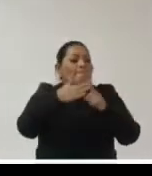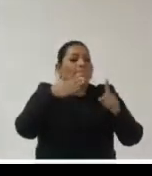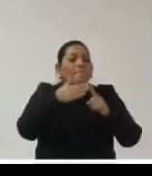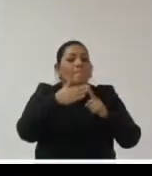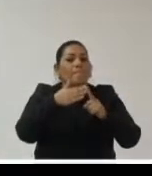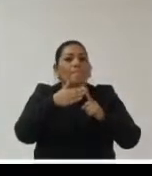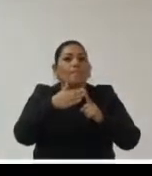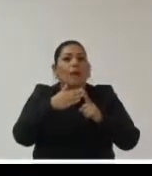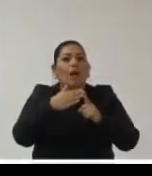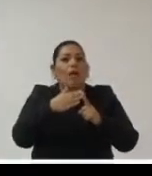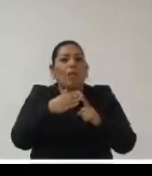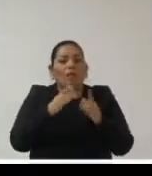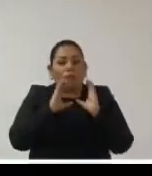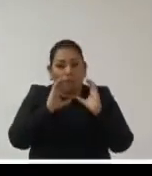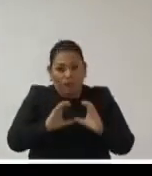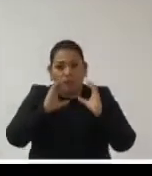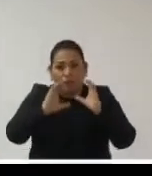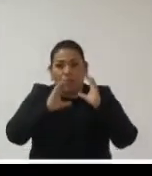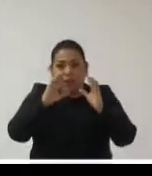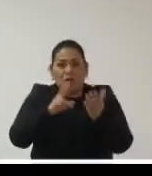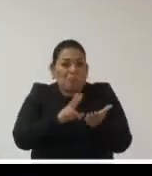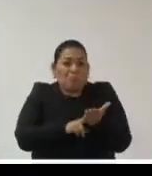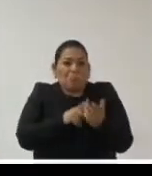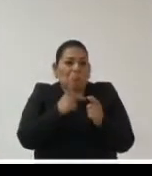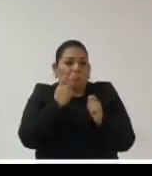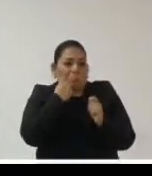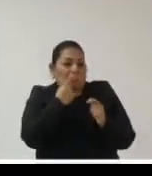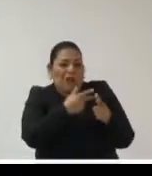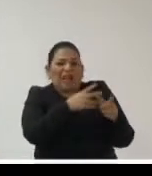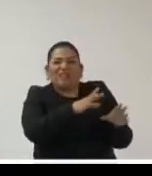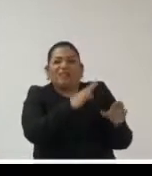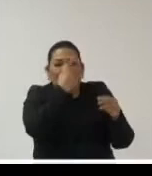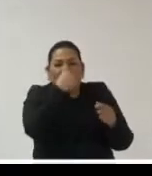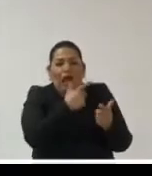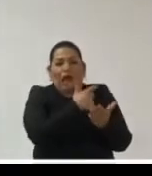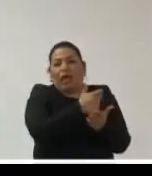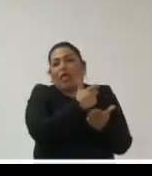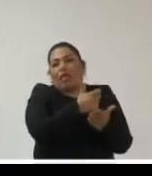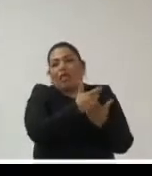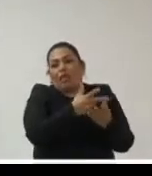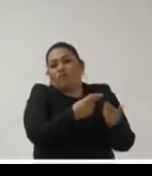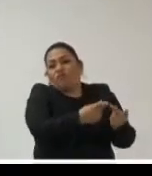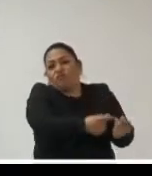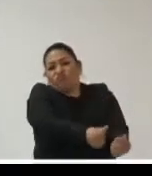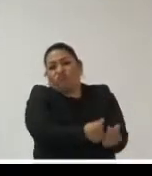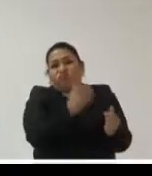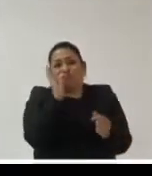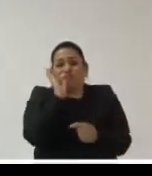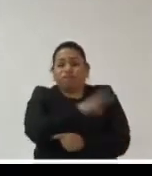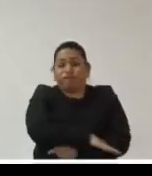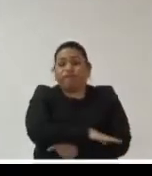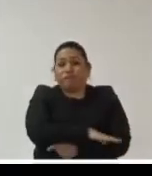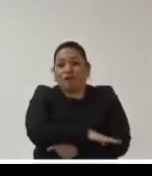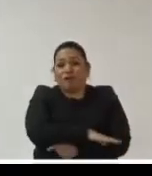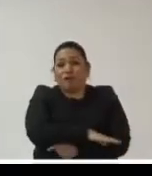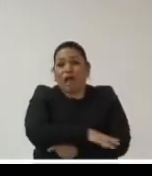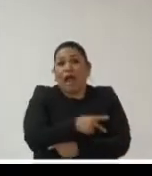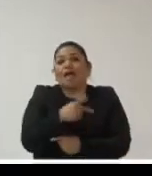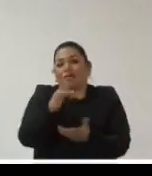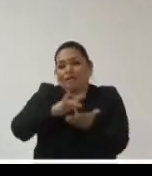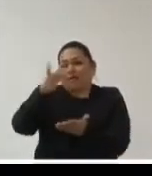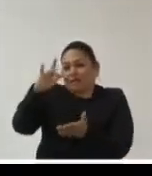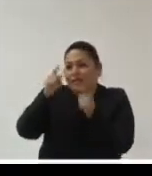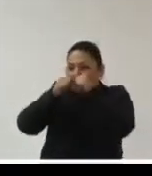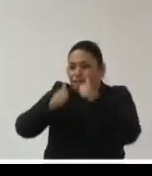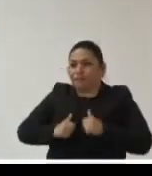preservar lo que no vale la pena preservar vamos a estar invirtiendo mal nuestros recursos tecnológicos muchísimas